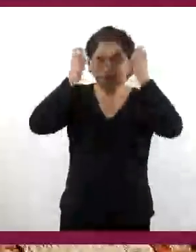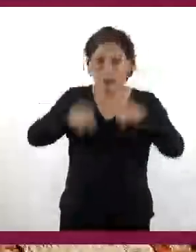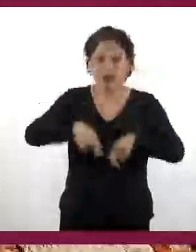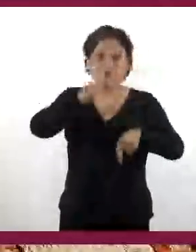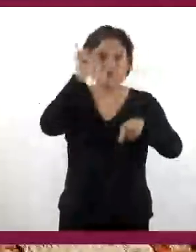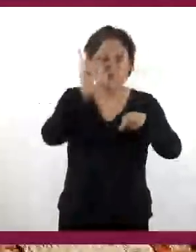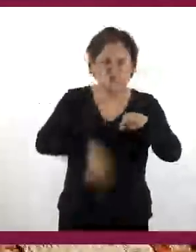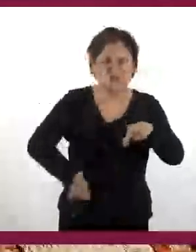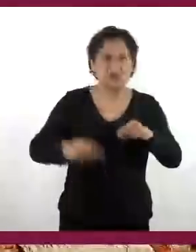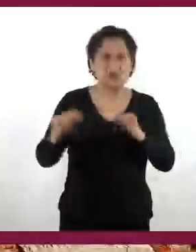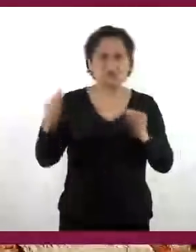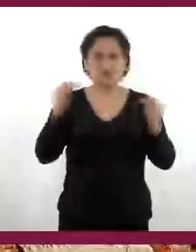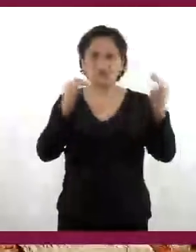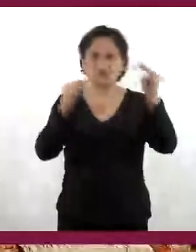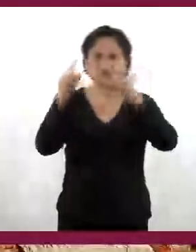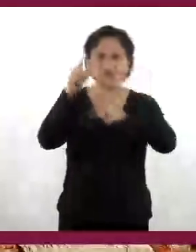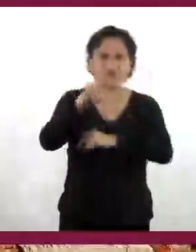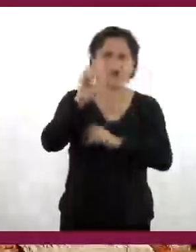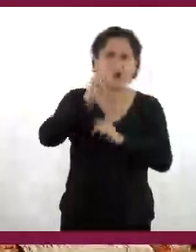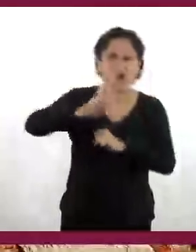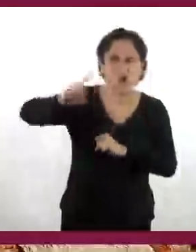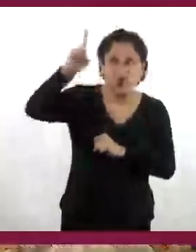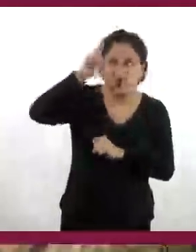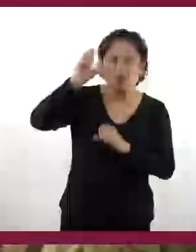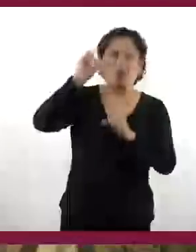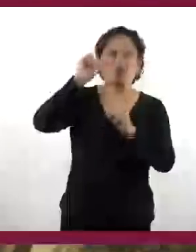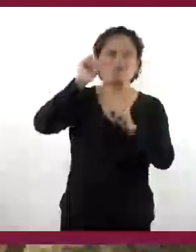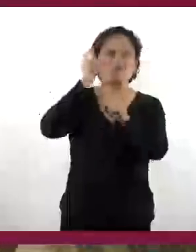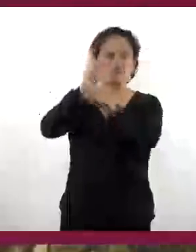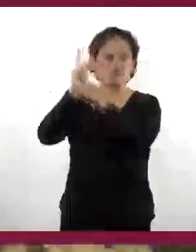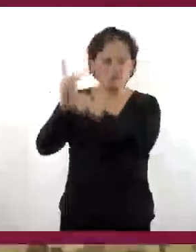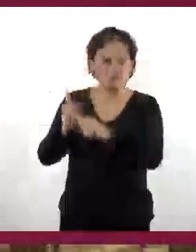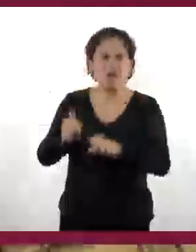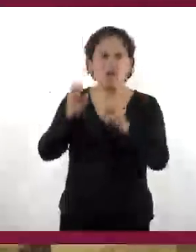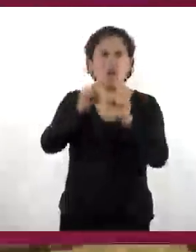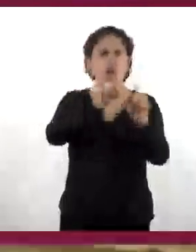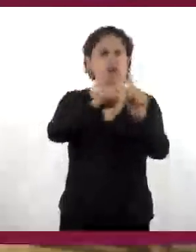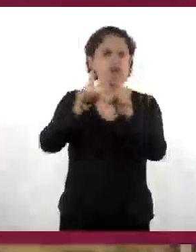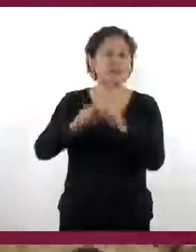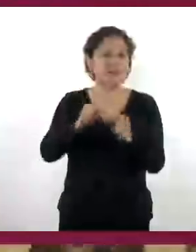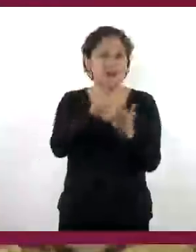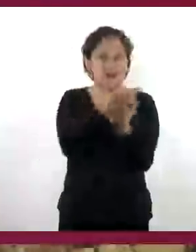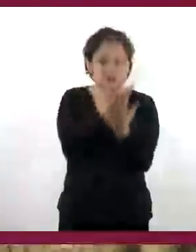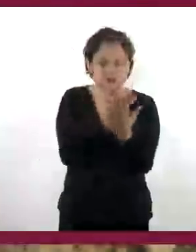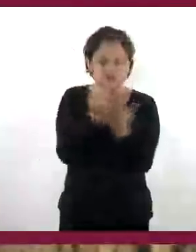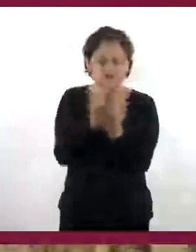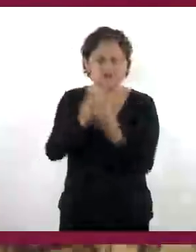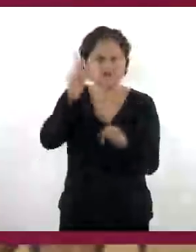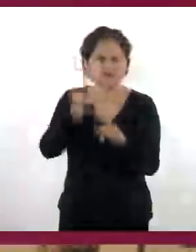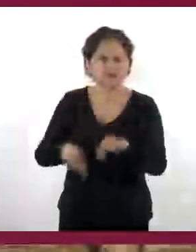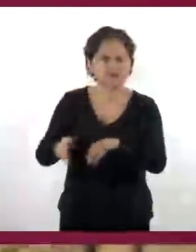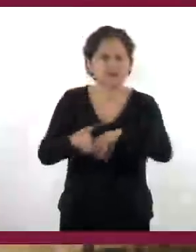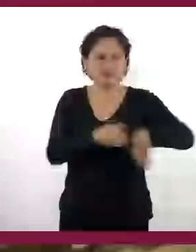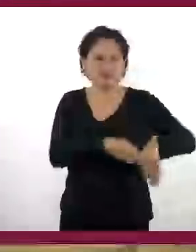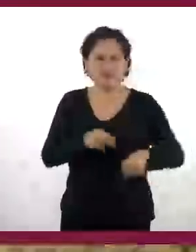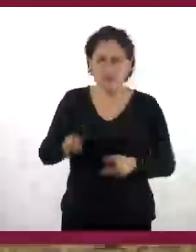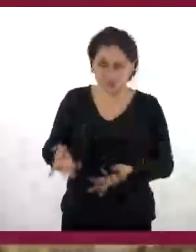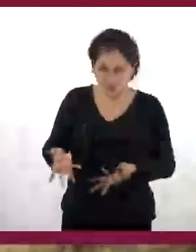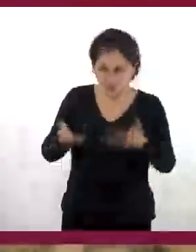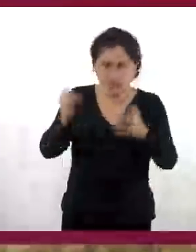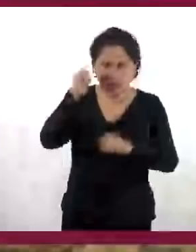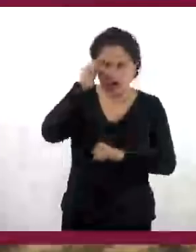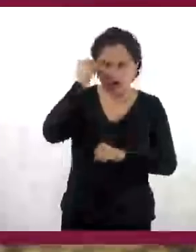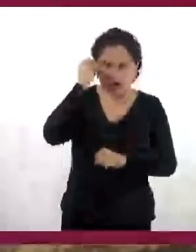códices y pinturas del pasado religioso indígena. Además, hicieron que los naturales construyeran conventos y